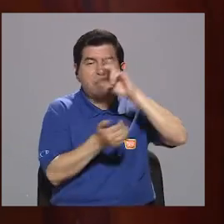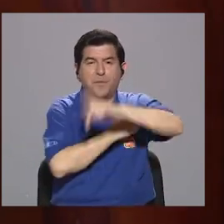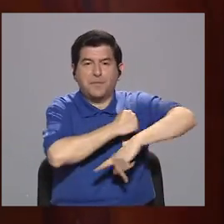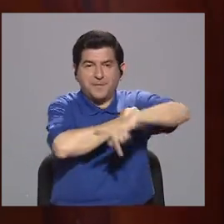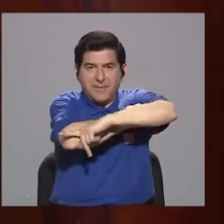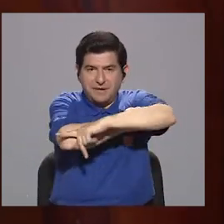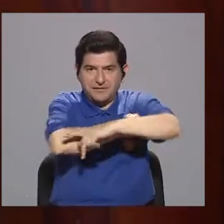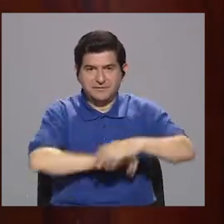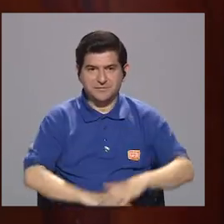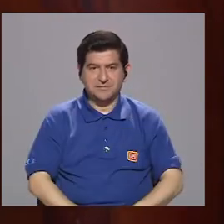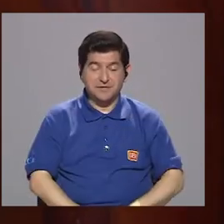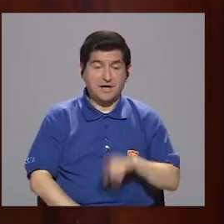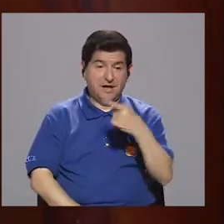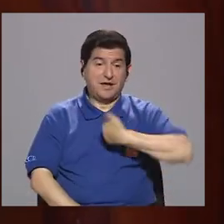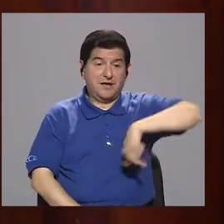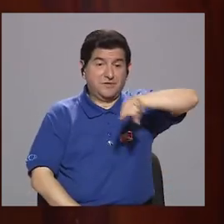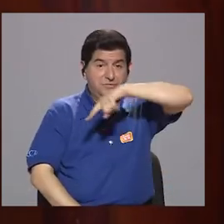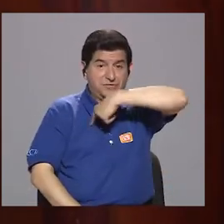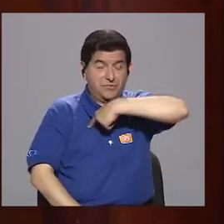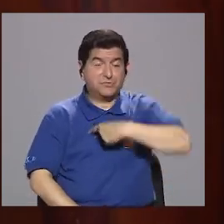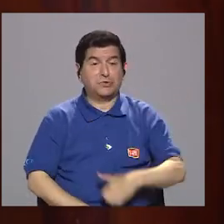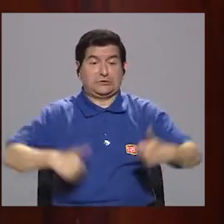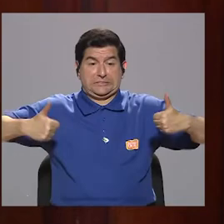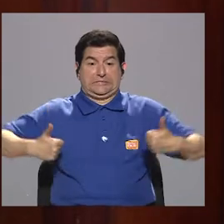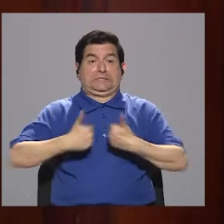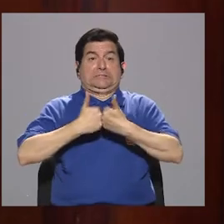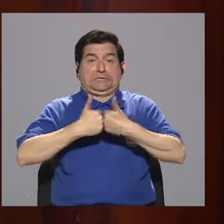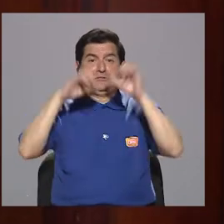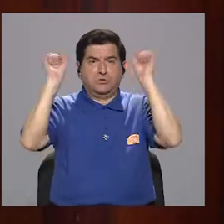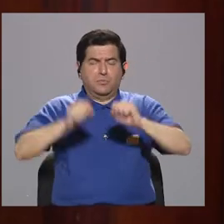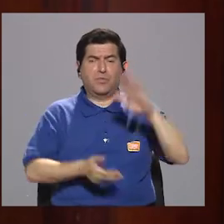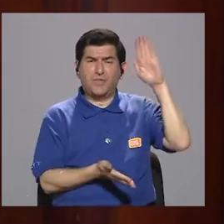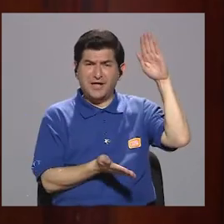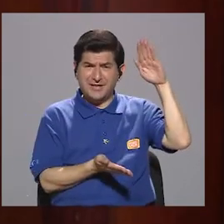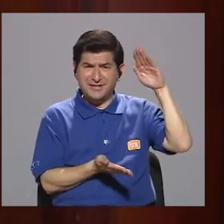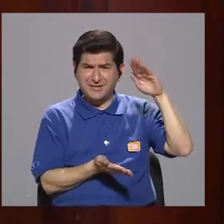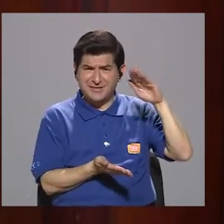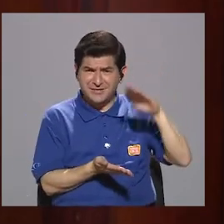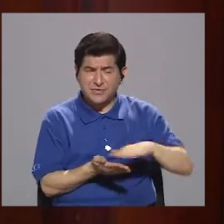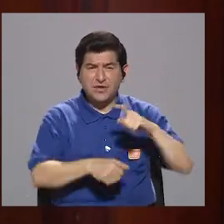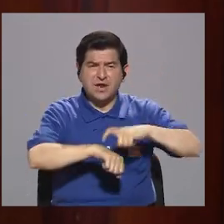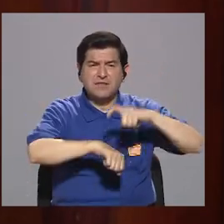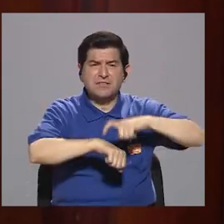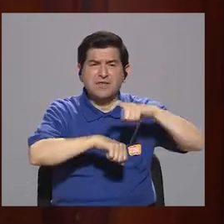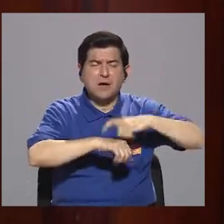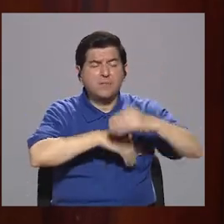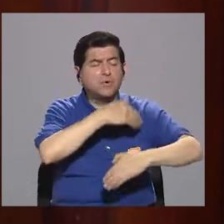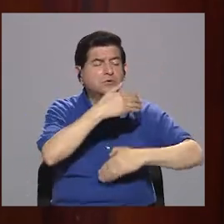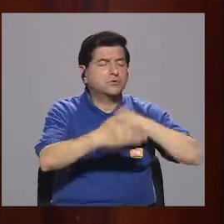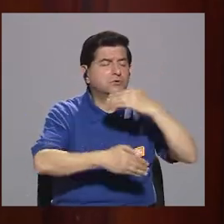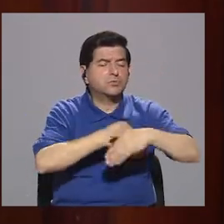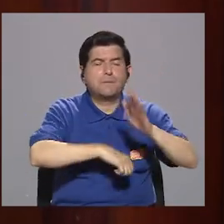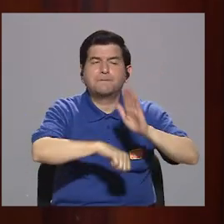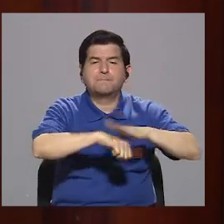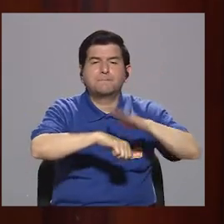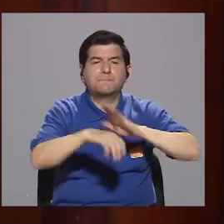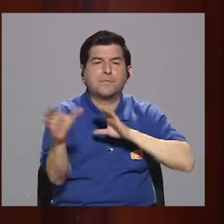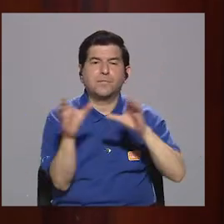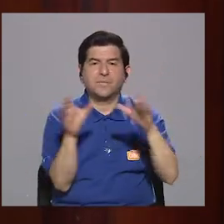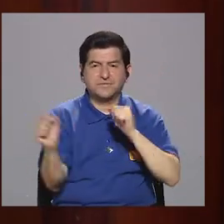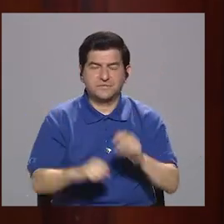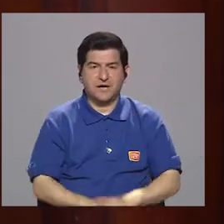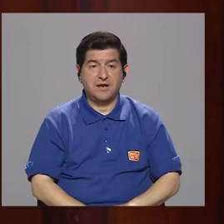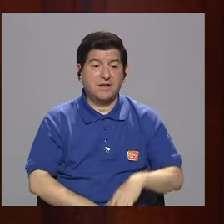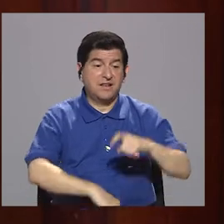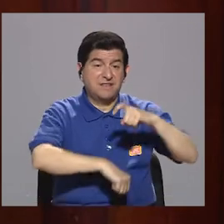país. Y evidentemente eso nos tiene a nosotros retados para poder reducir los tiempos en que se tramita una patente comercial,